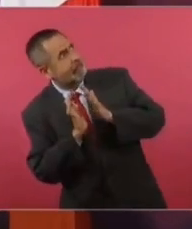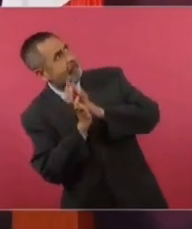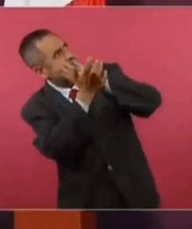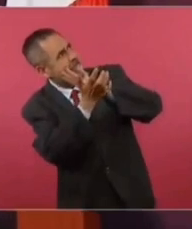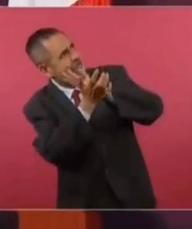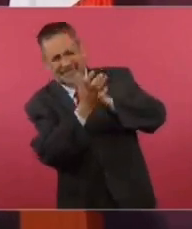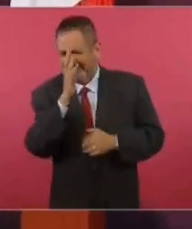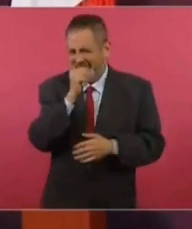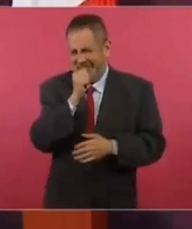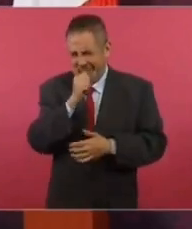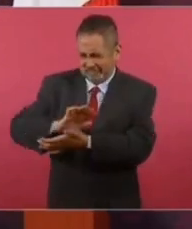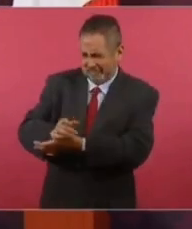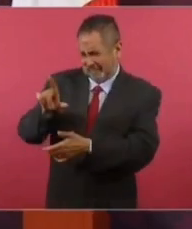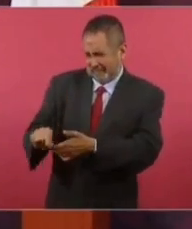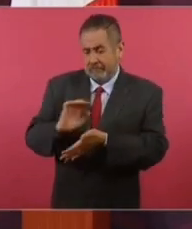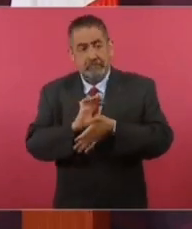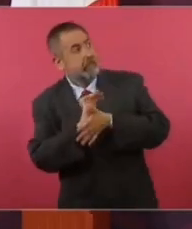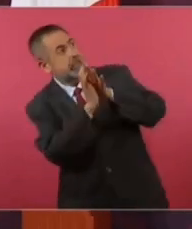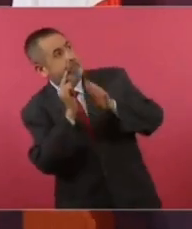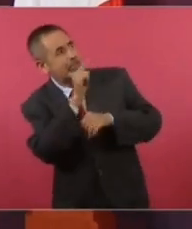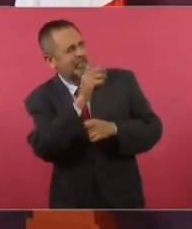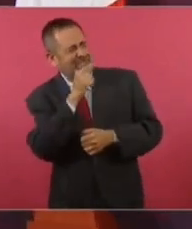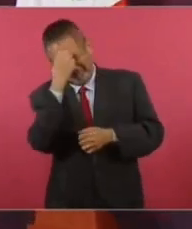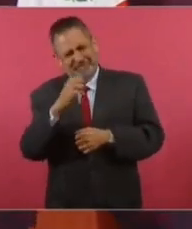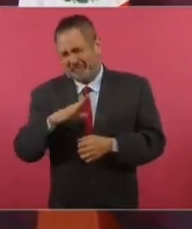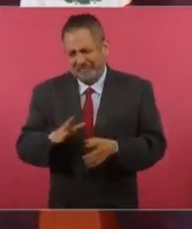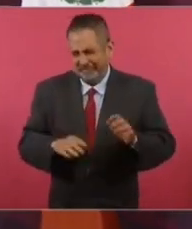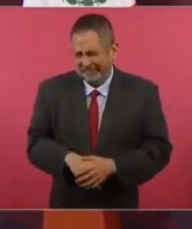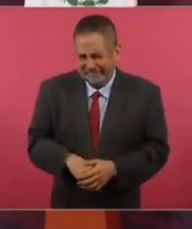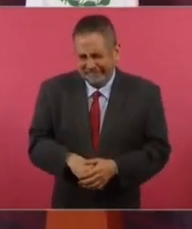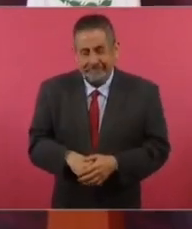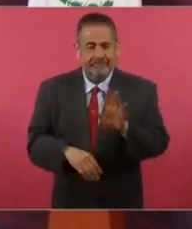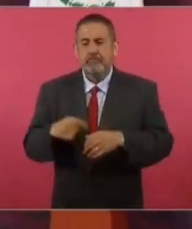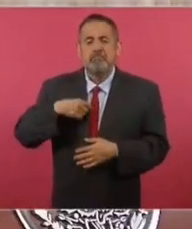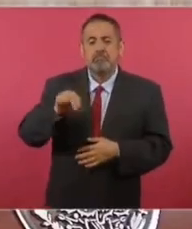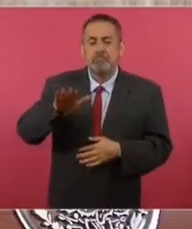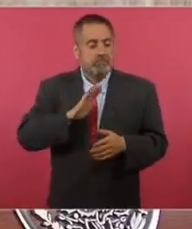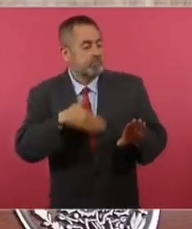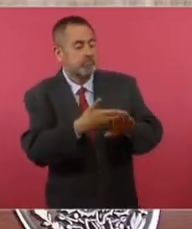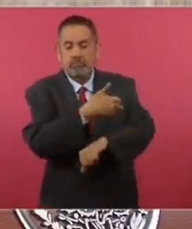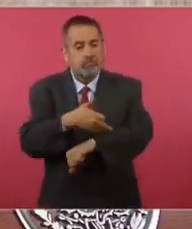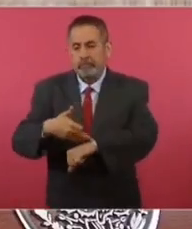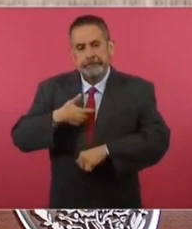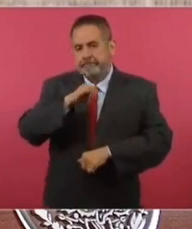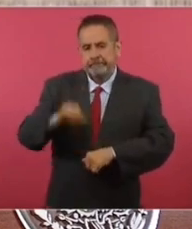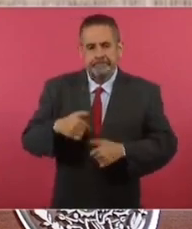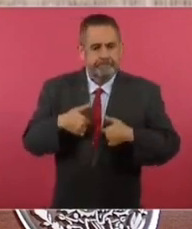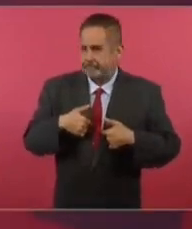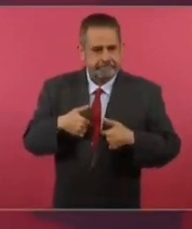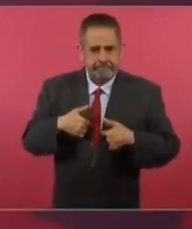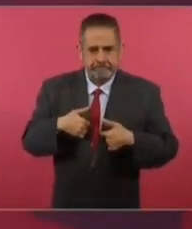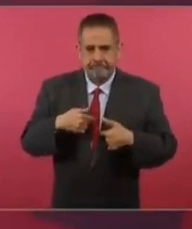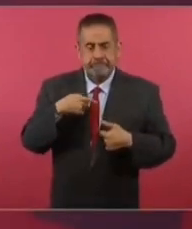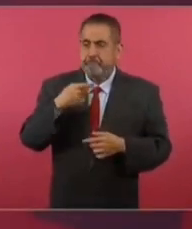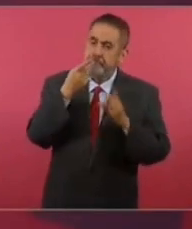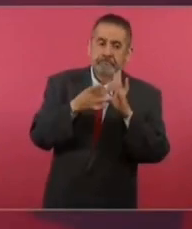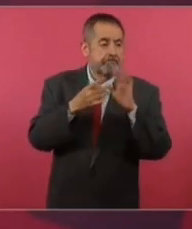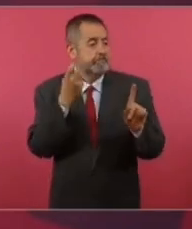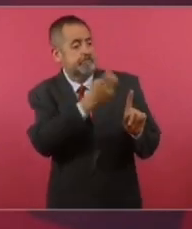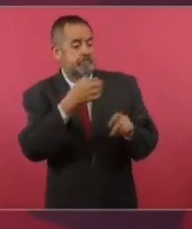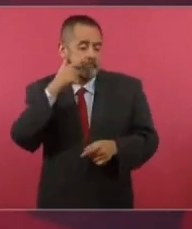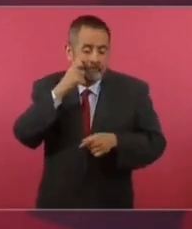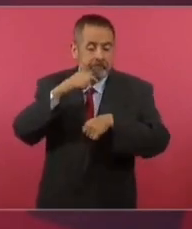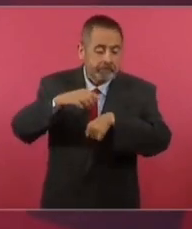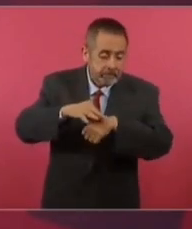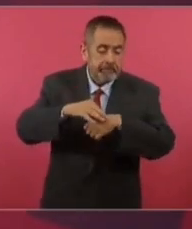para mí eso. Y lo más importante es que yo nunca he atacado a su familia, ni he hablado del color de su